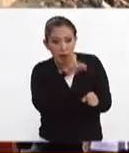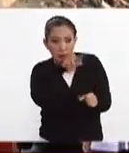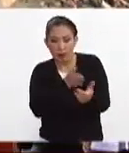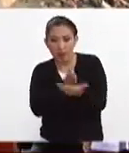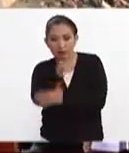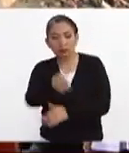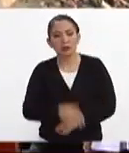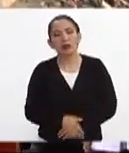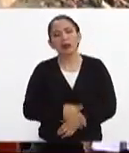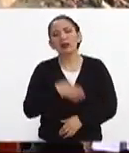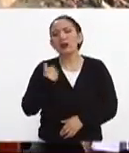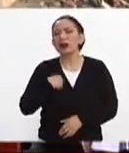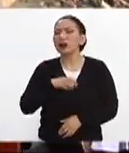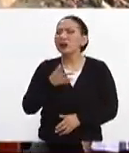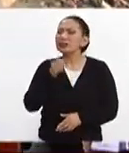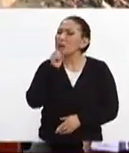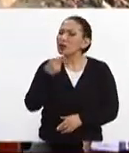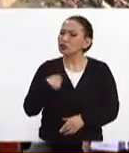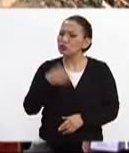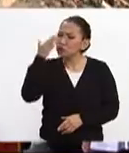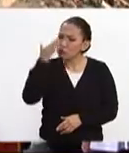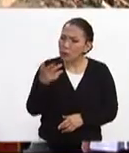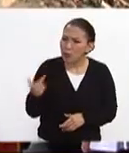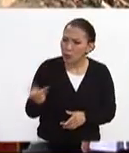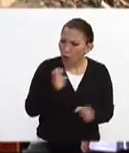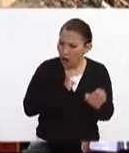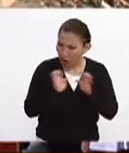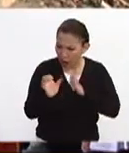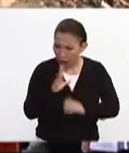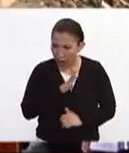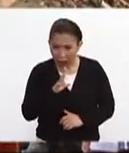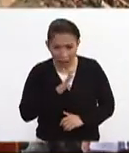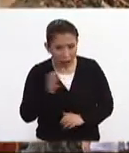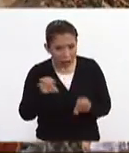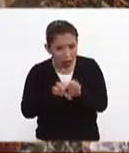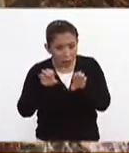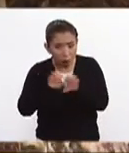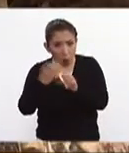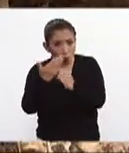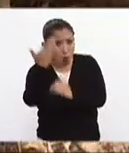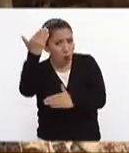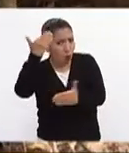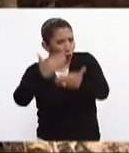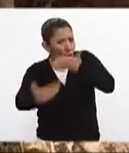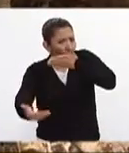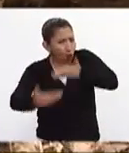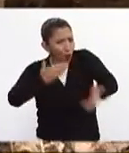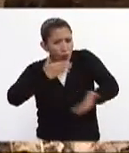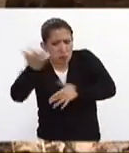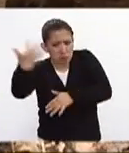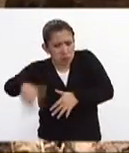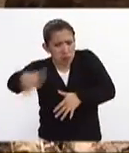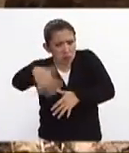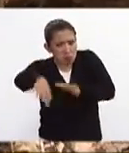General, sabemos también que el Ejército utiliza equipo muy sofisticado de búsqueda.